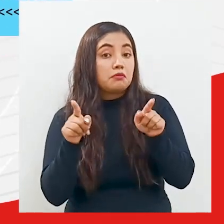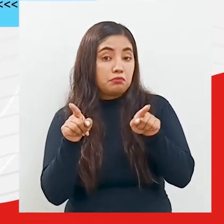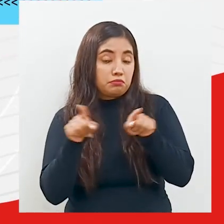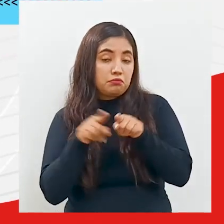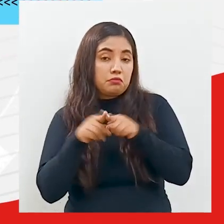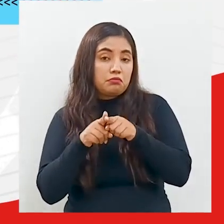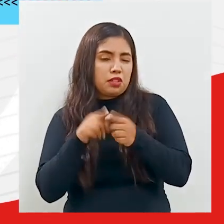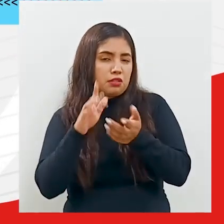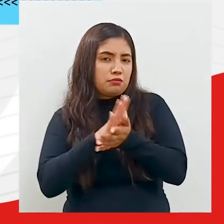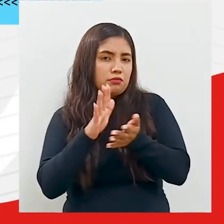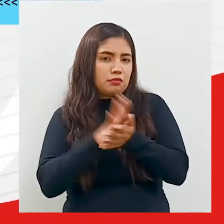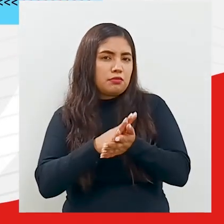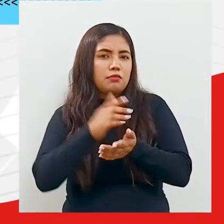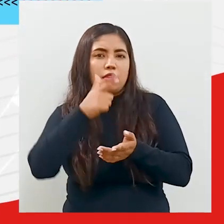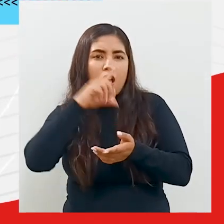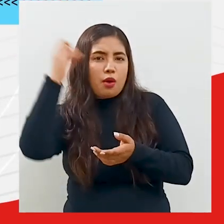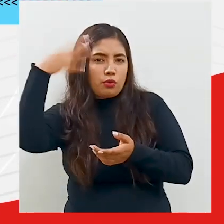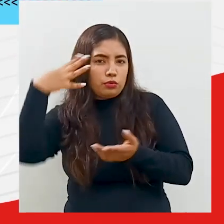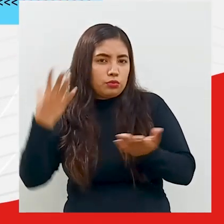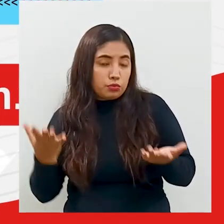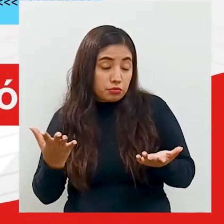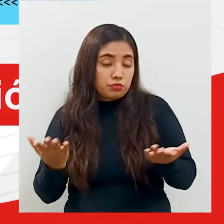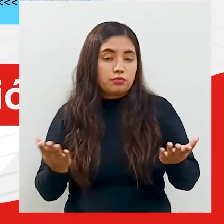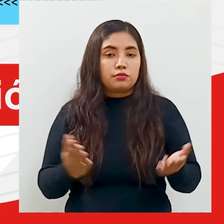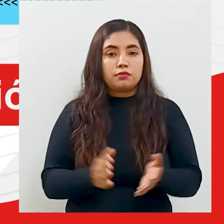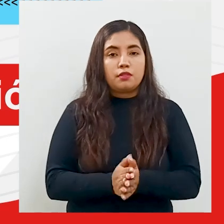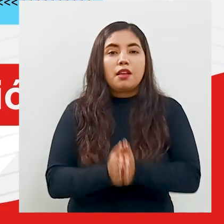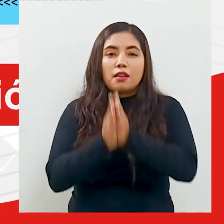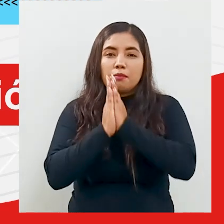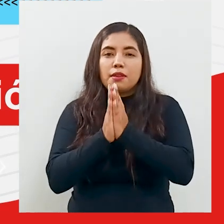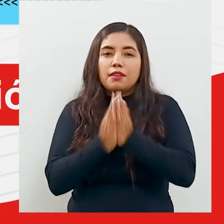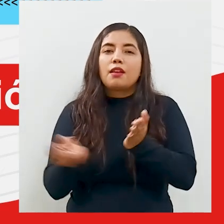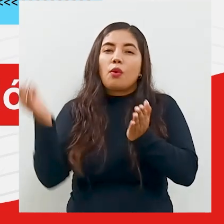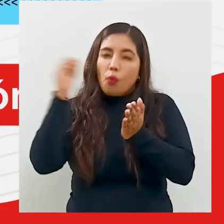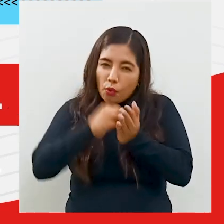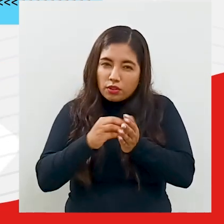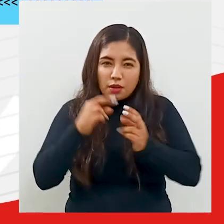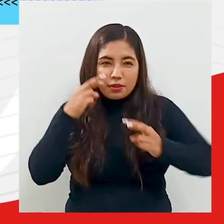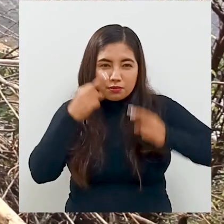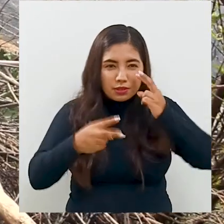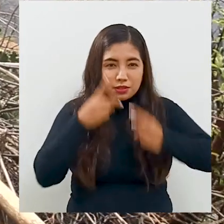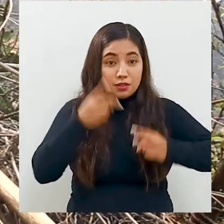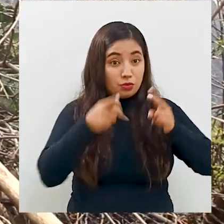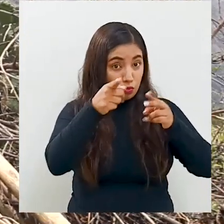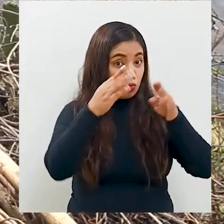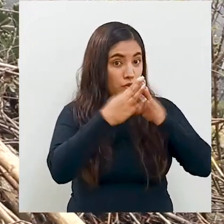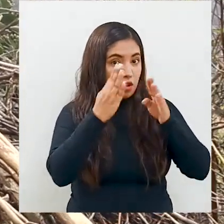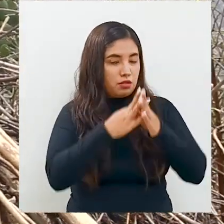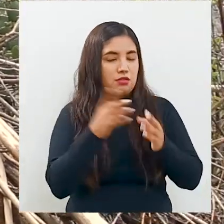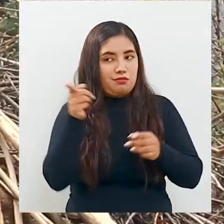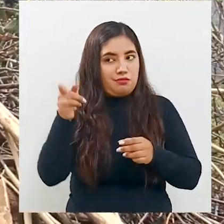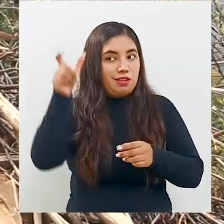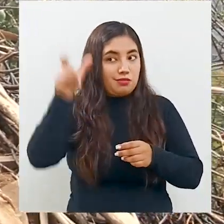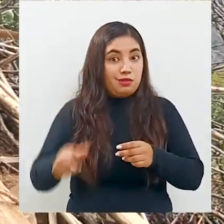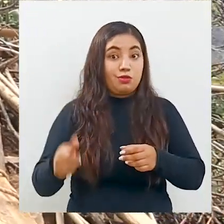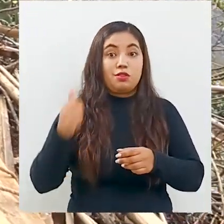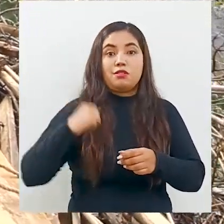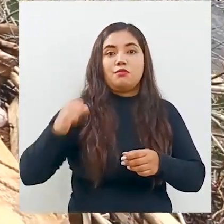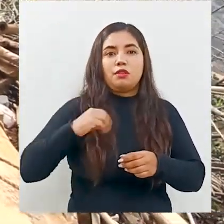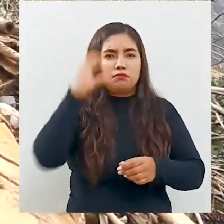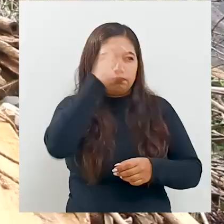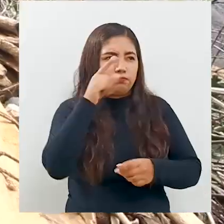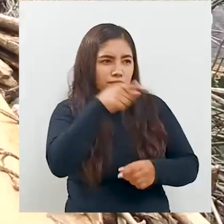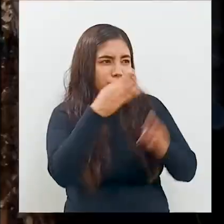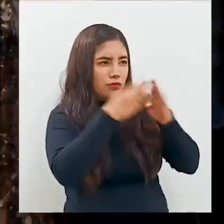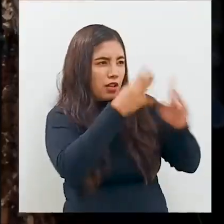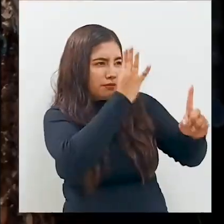viven en tu hogar y recibos de agua o luz, si tienes estos servicios, y solicita tu evaluación. El personal del municipio acudirá a tu